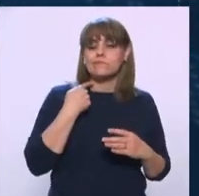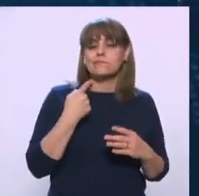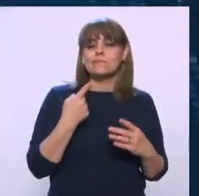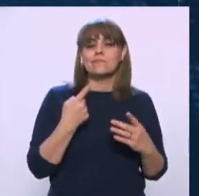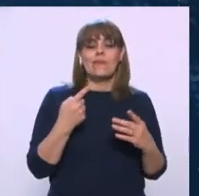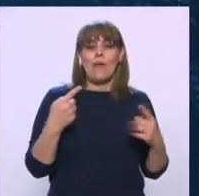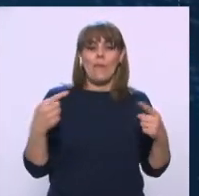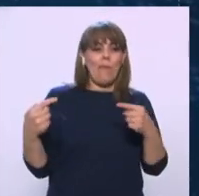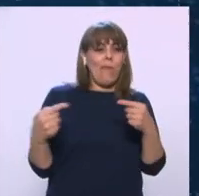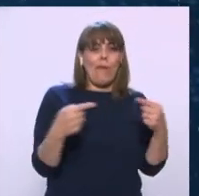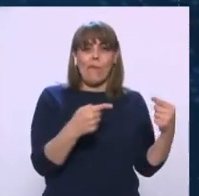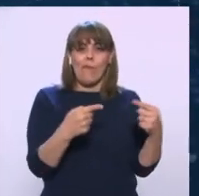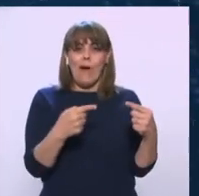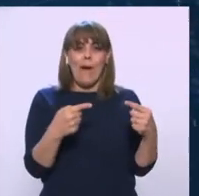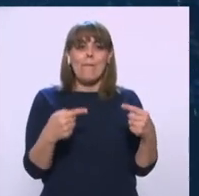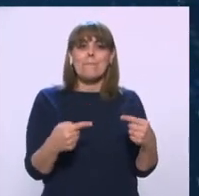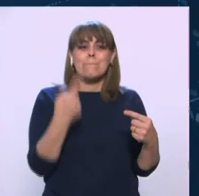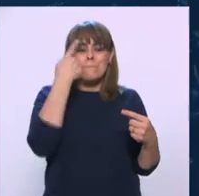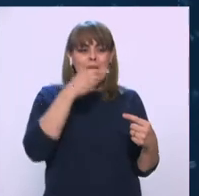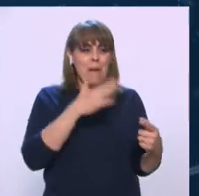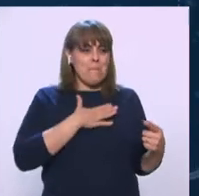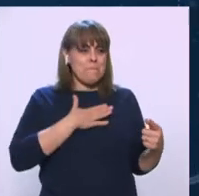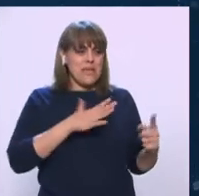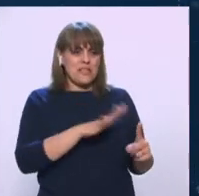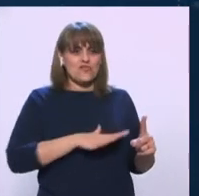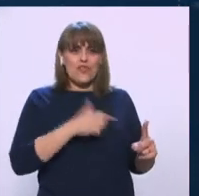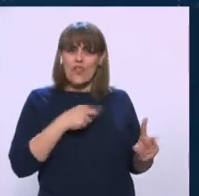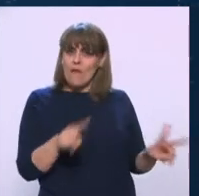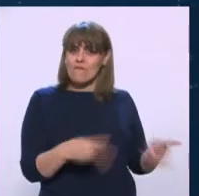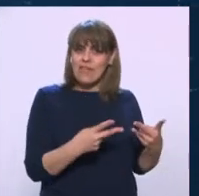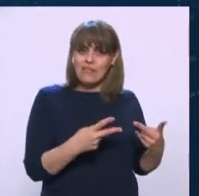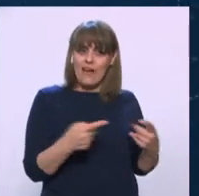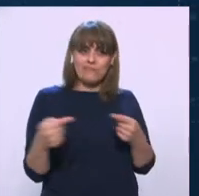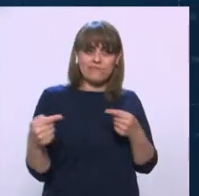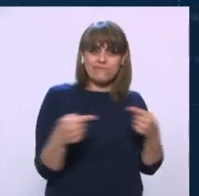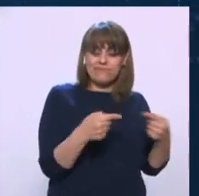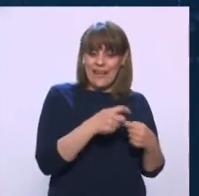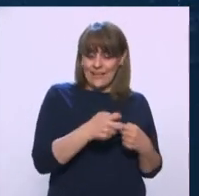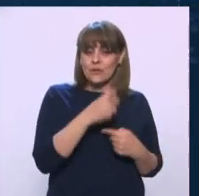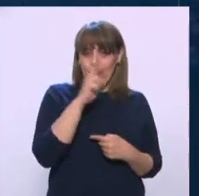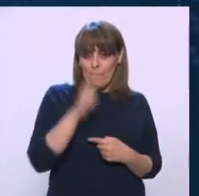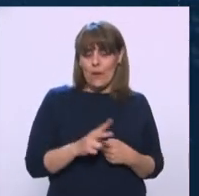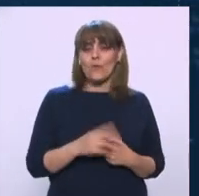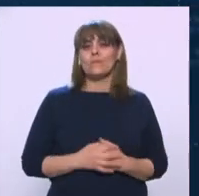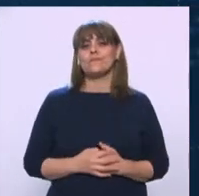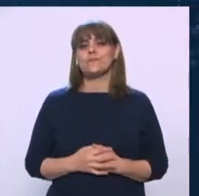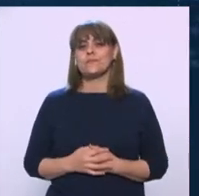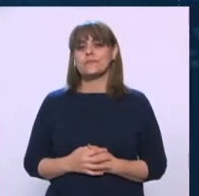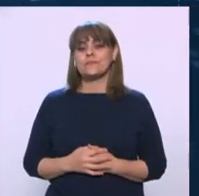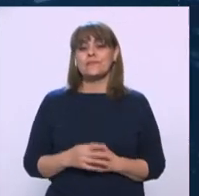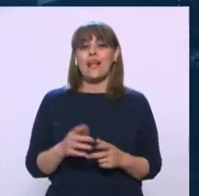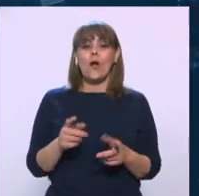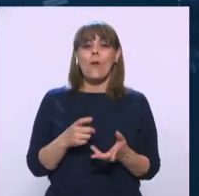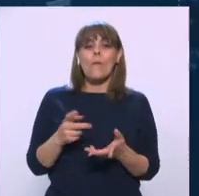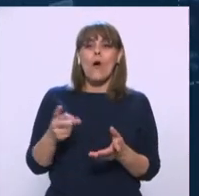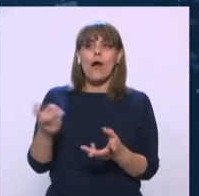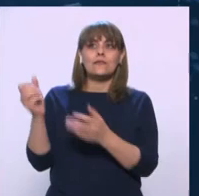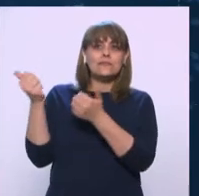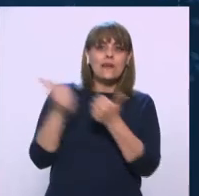conflicto por el territorio. En Colima no hay duda que esto tiene que ver con lo que podemos considerar el contrabando.